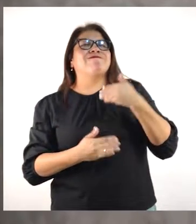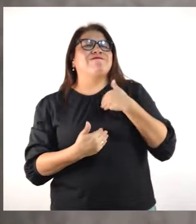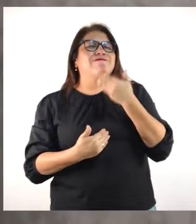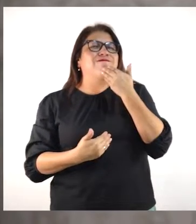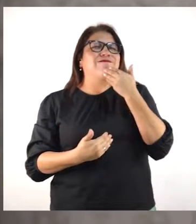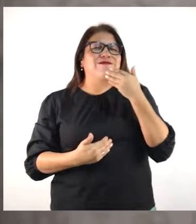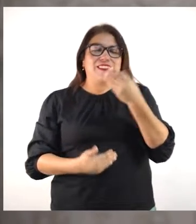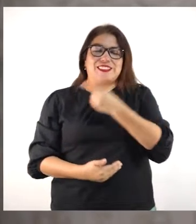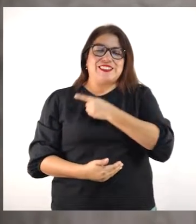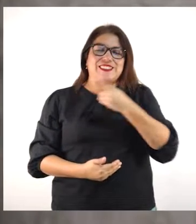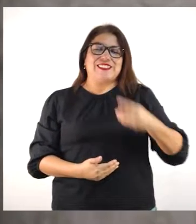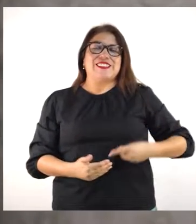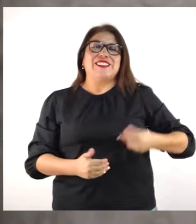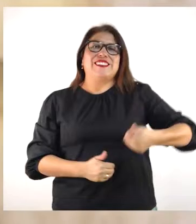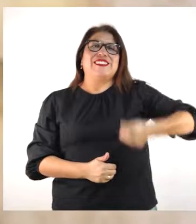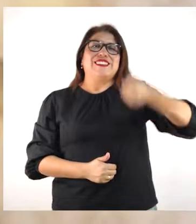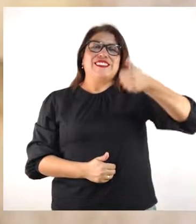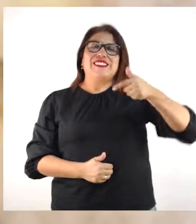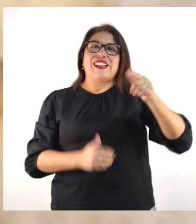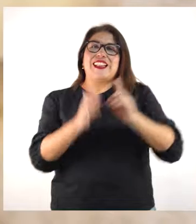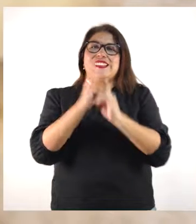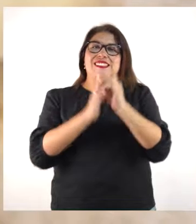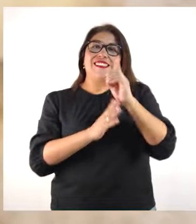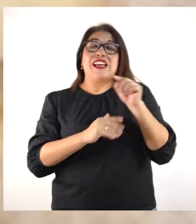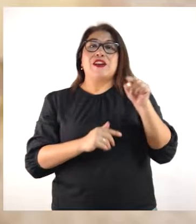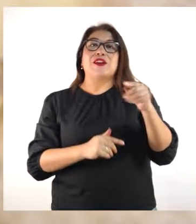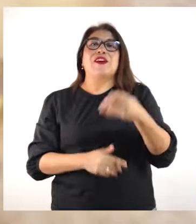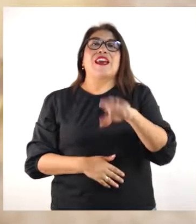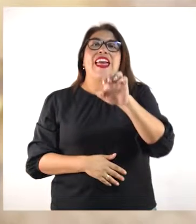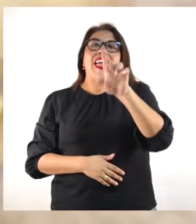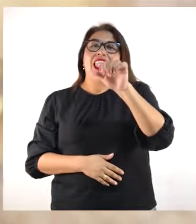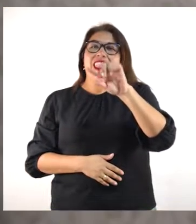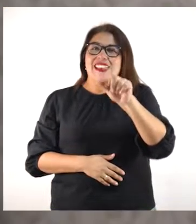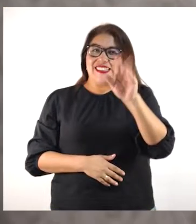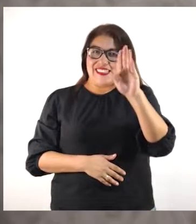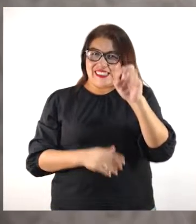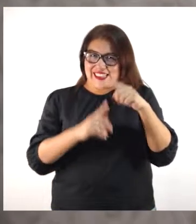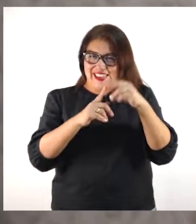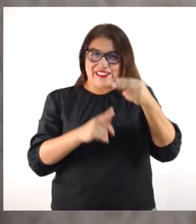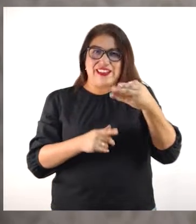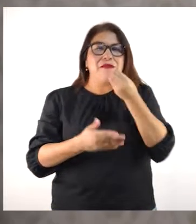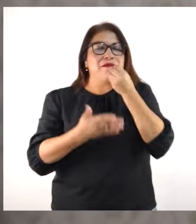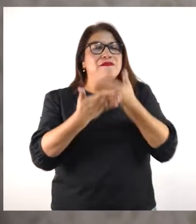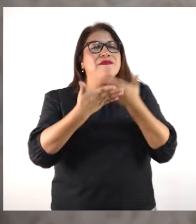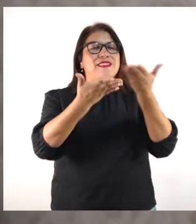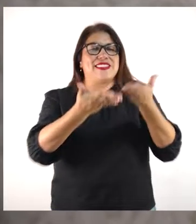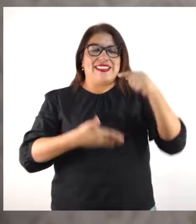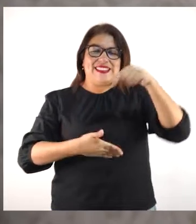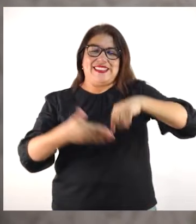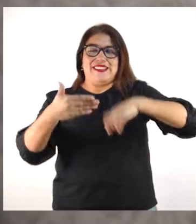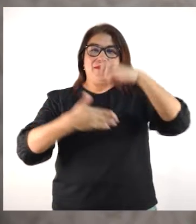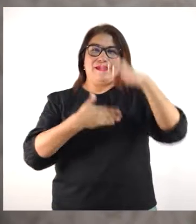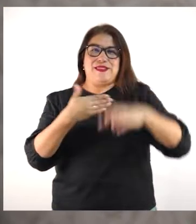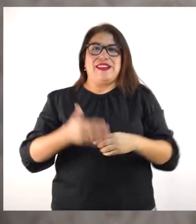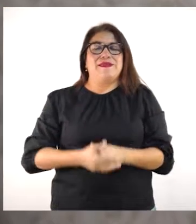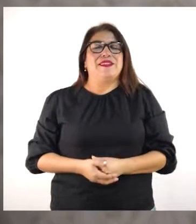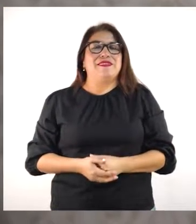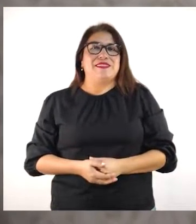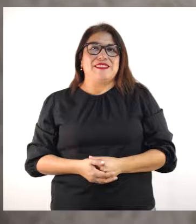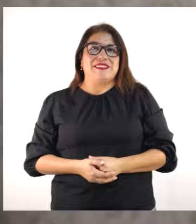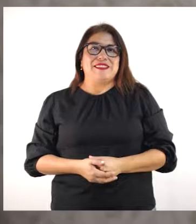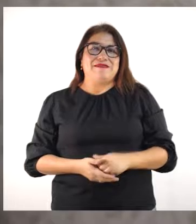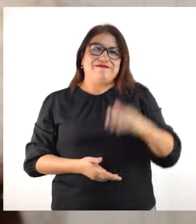promoción y desarrollo, la doctora Elizabeth Varga Machuca, a quien le doy la más cordial bienvenida al programa. Elizabeth,